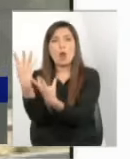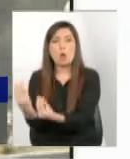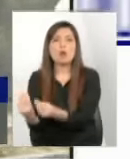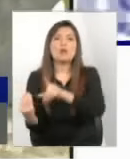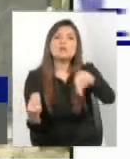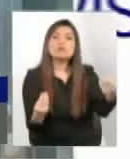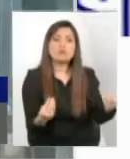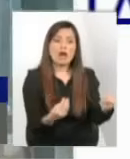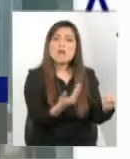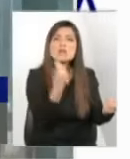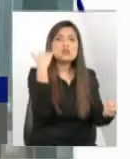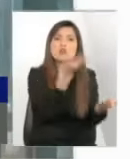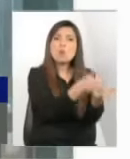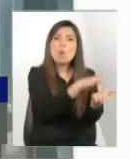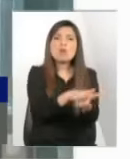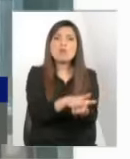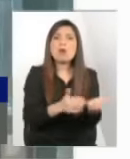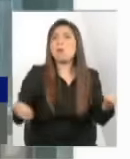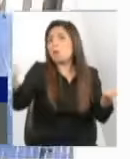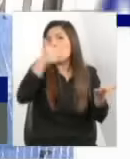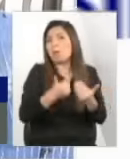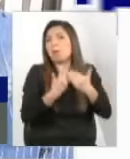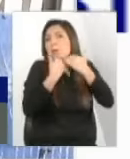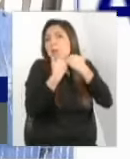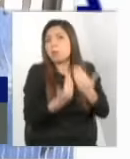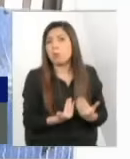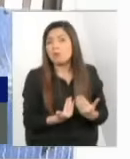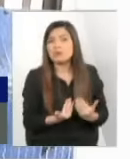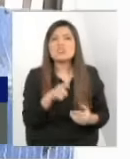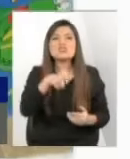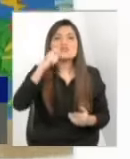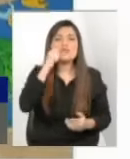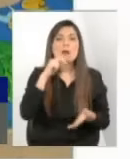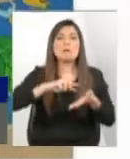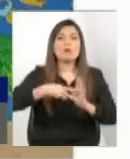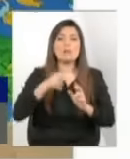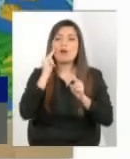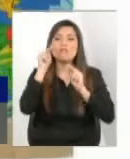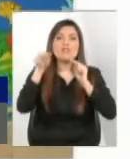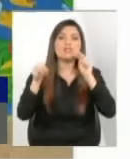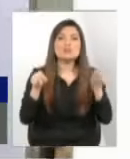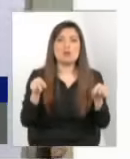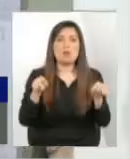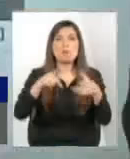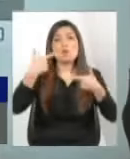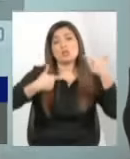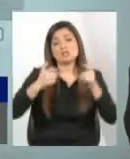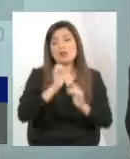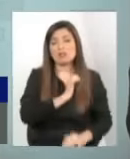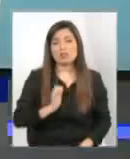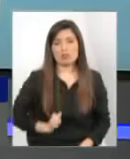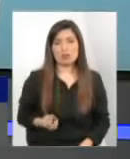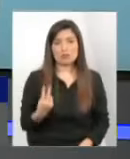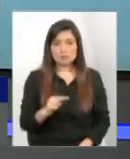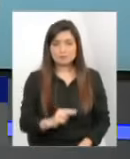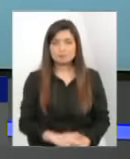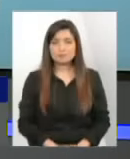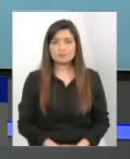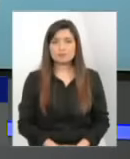tenemos un problema de visión y tiene que ver con las políticas de Estado Francisco tú viste